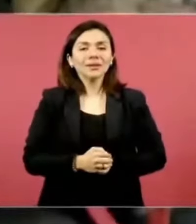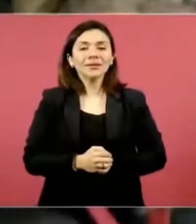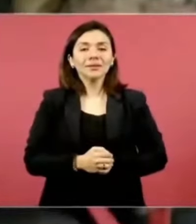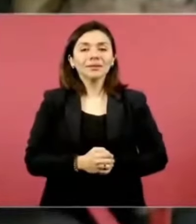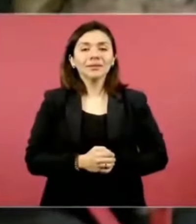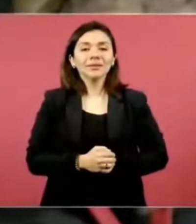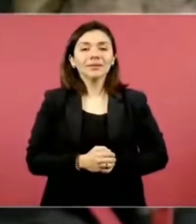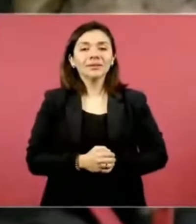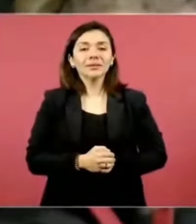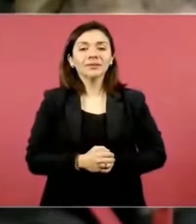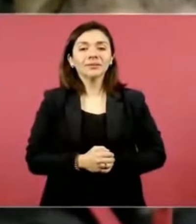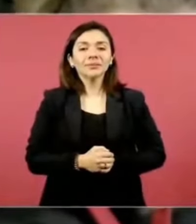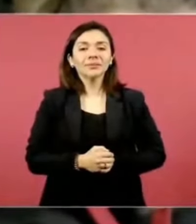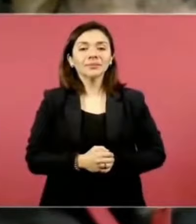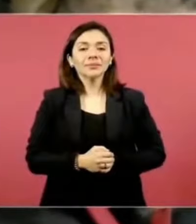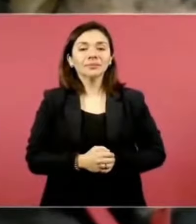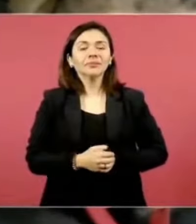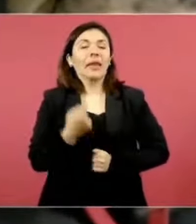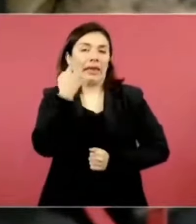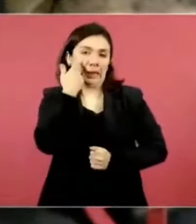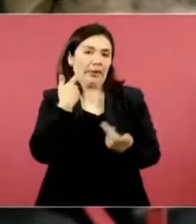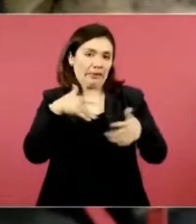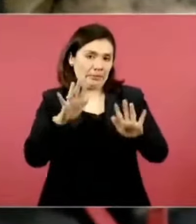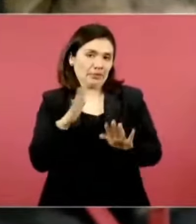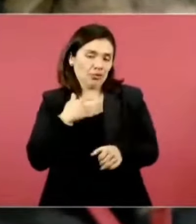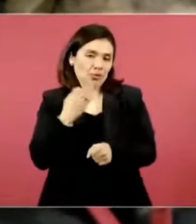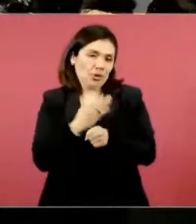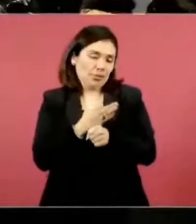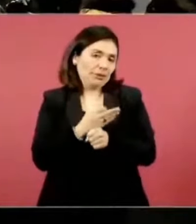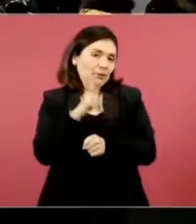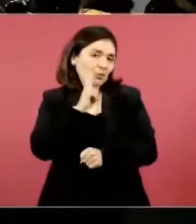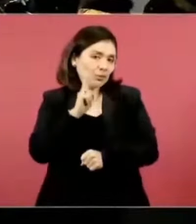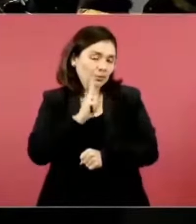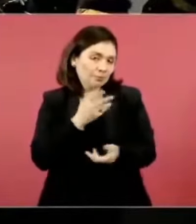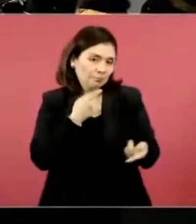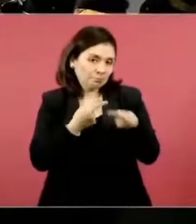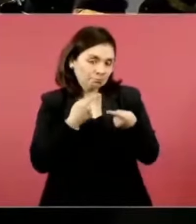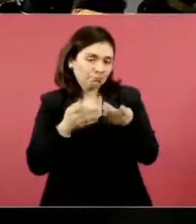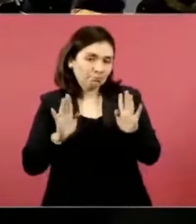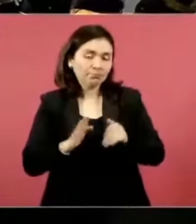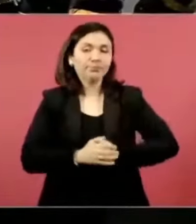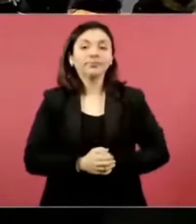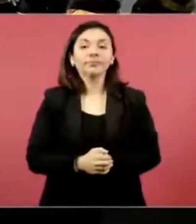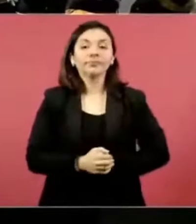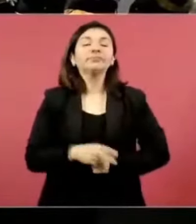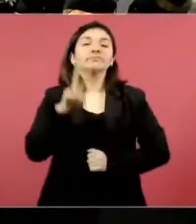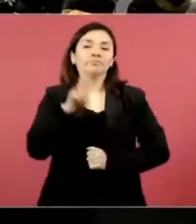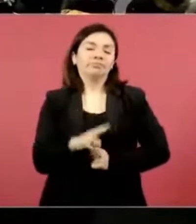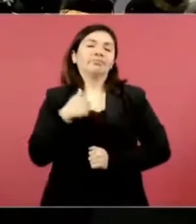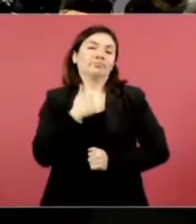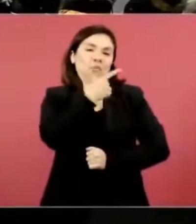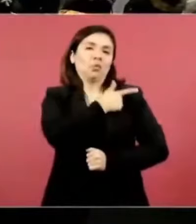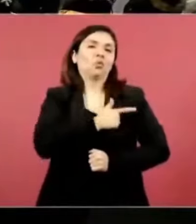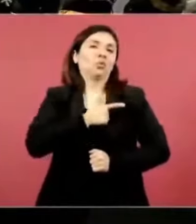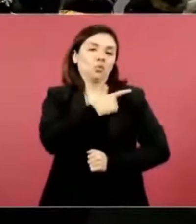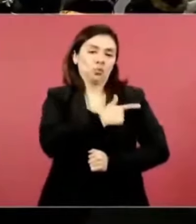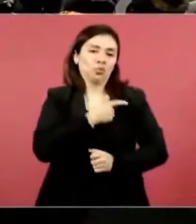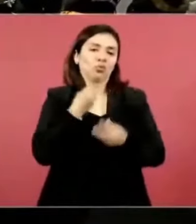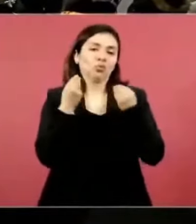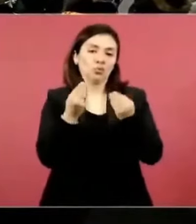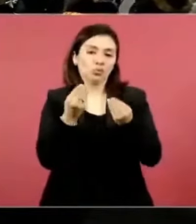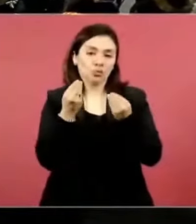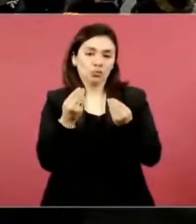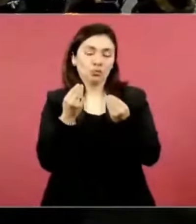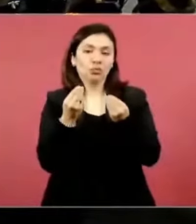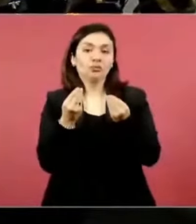estoy en eso estoy en eso la verdad me da mucho gusto que ya se